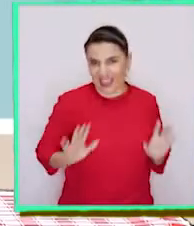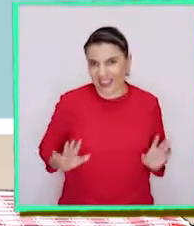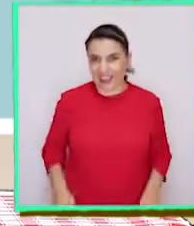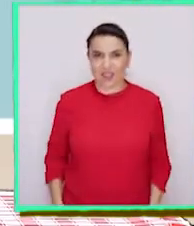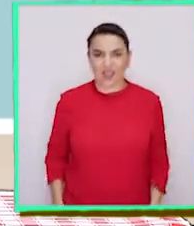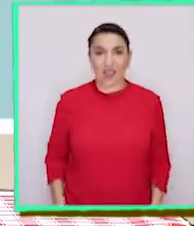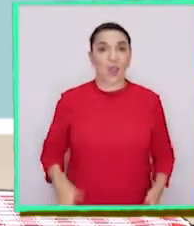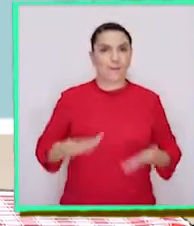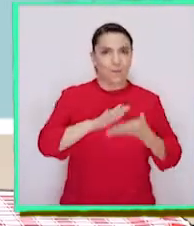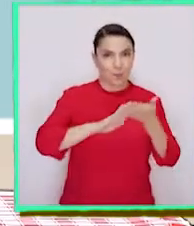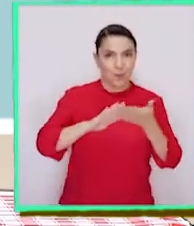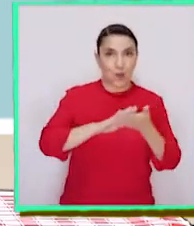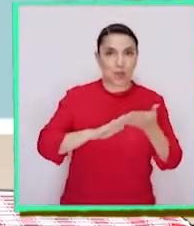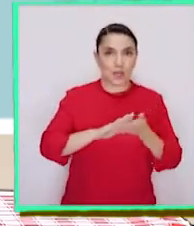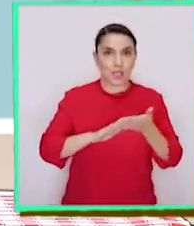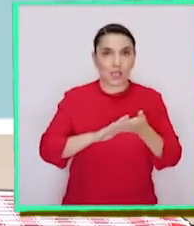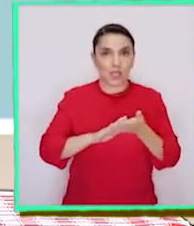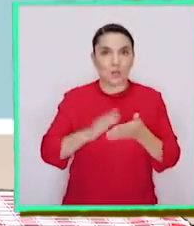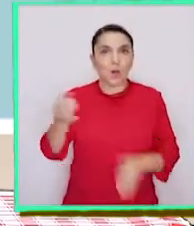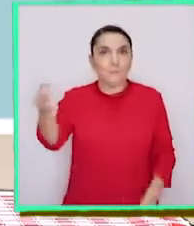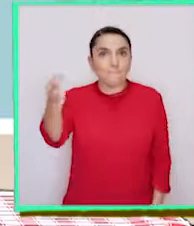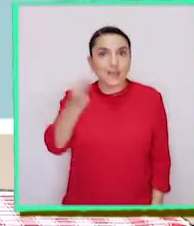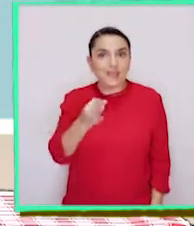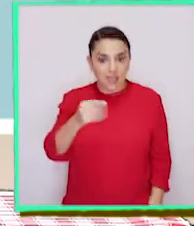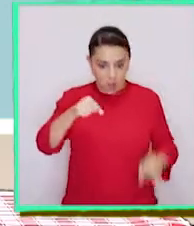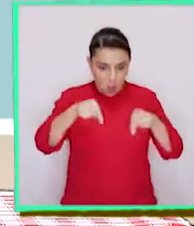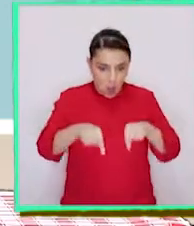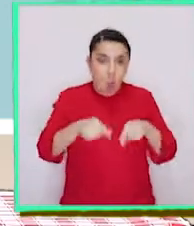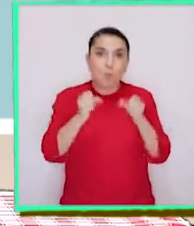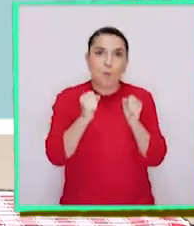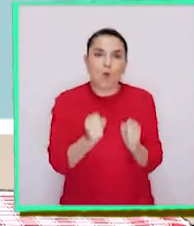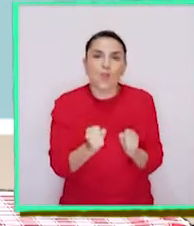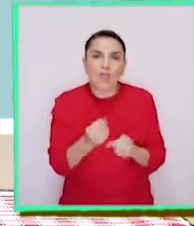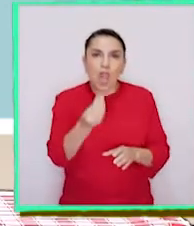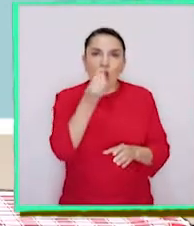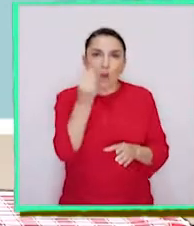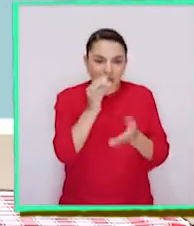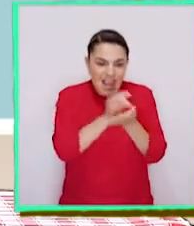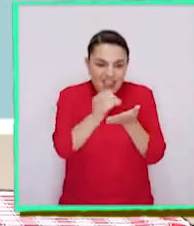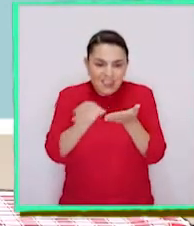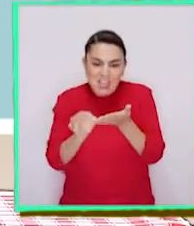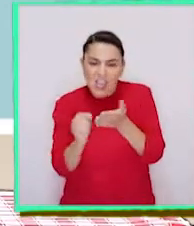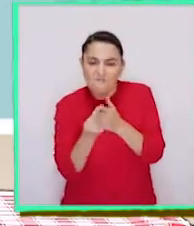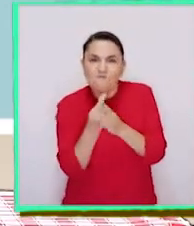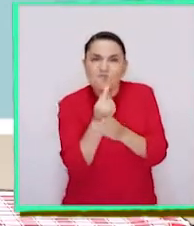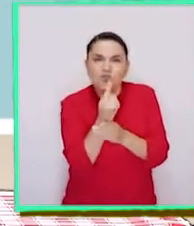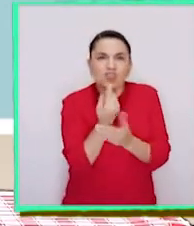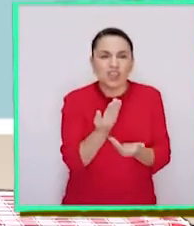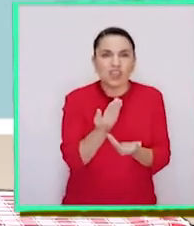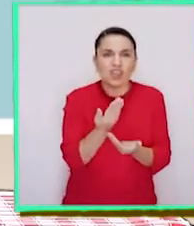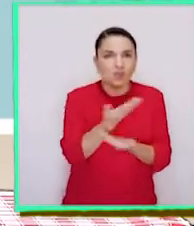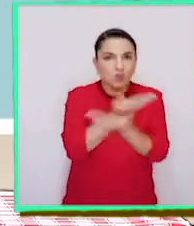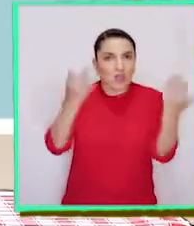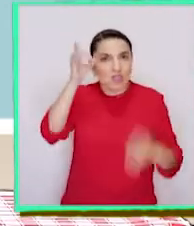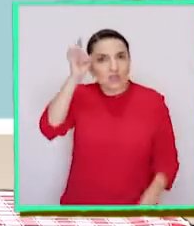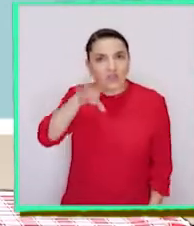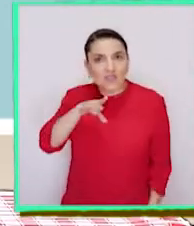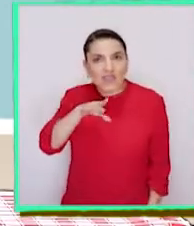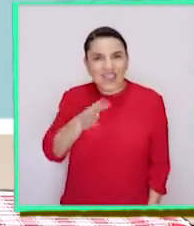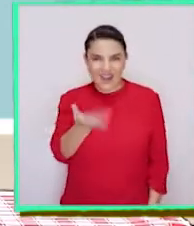diferentes. Por ejemplo, me dijeron que se podía comer los brotes de las lentejas. ¿Sabían eso?